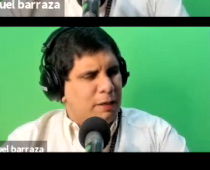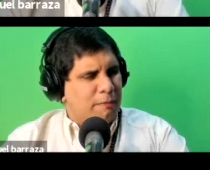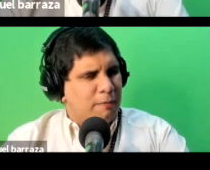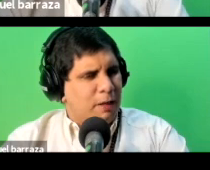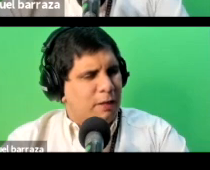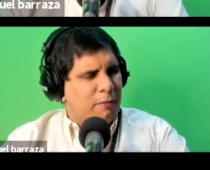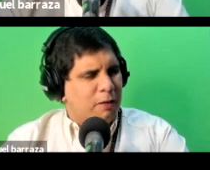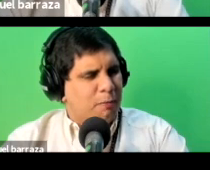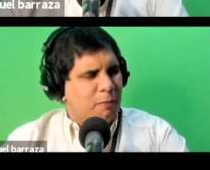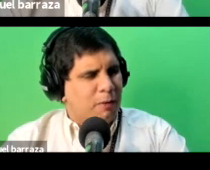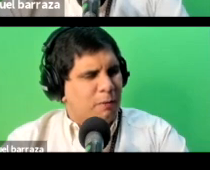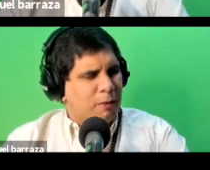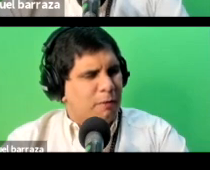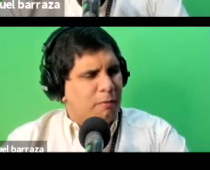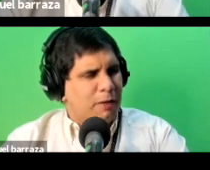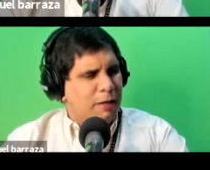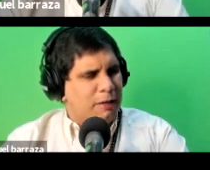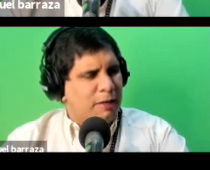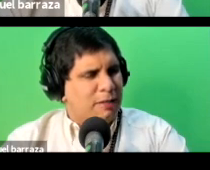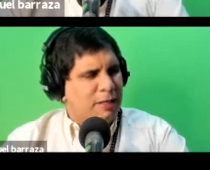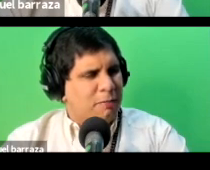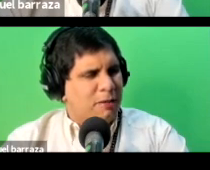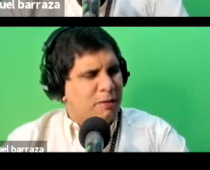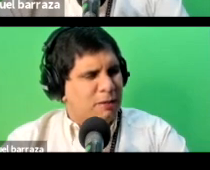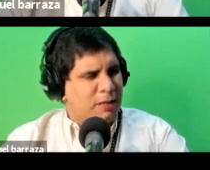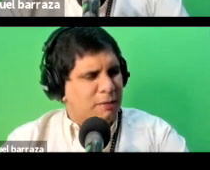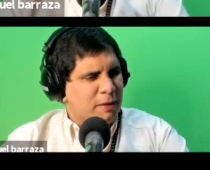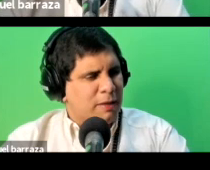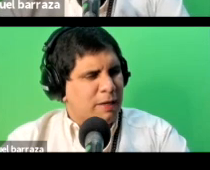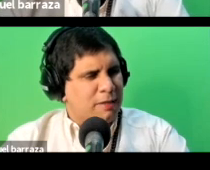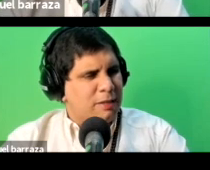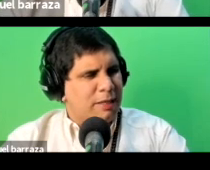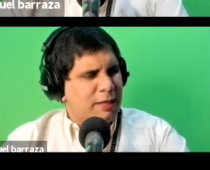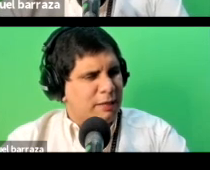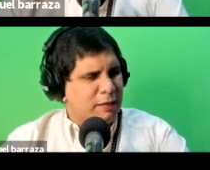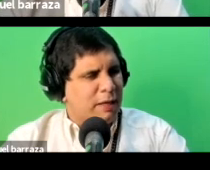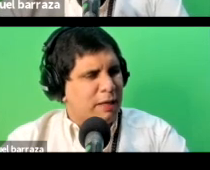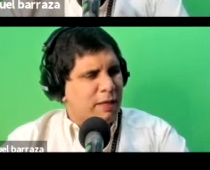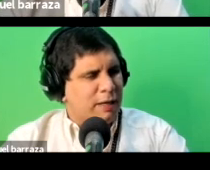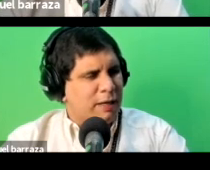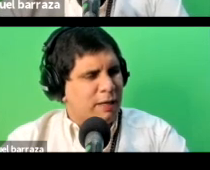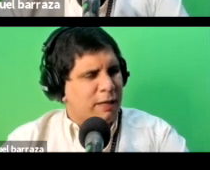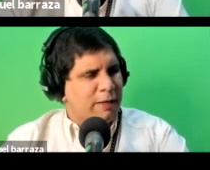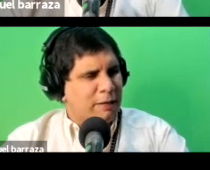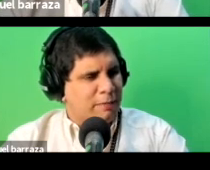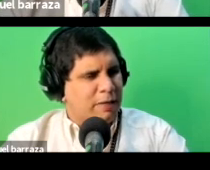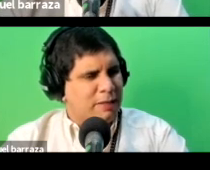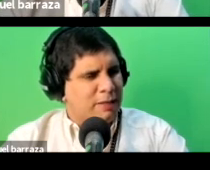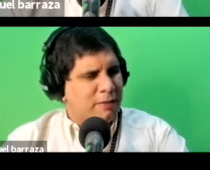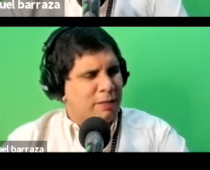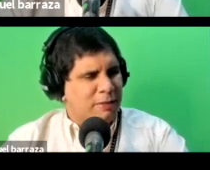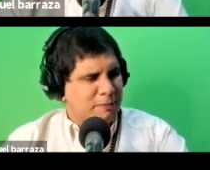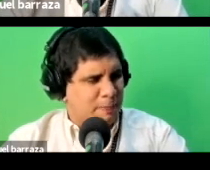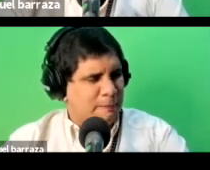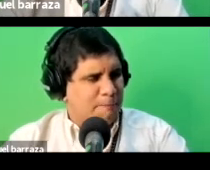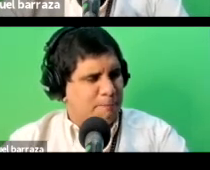En el mío. PowerPoint. Una filmina. quiste esa descripción. alguien. La necesita. La va a leer. A esa